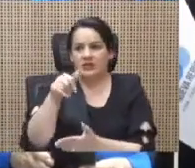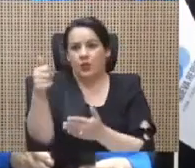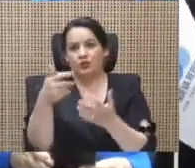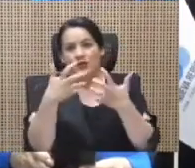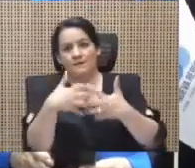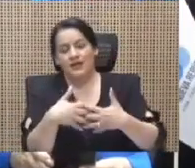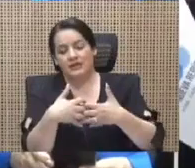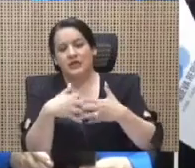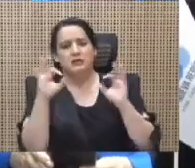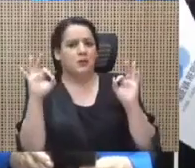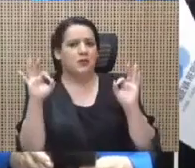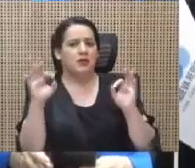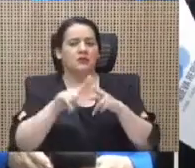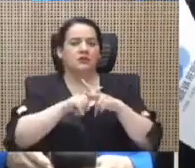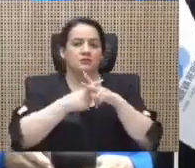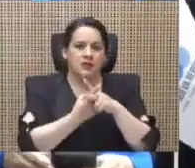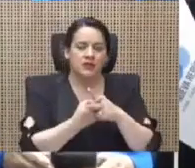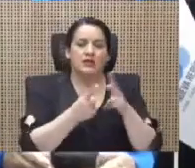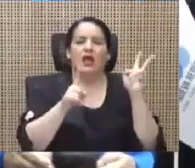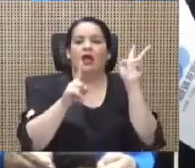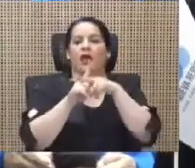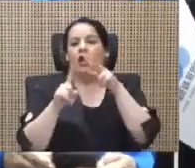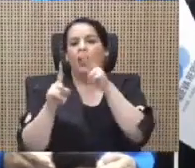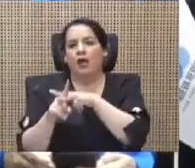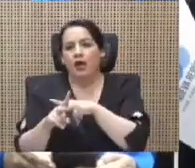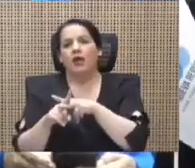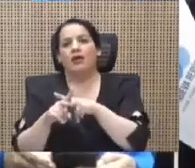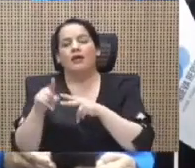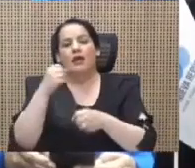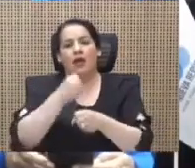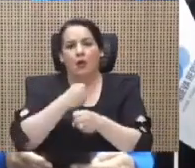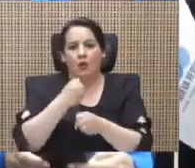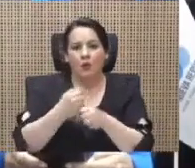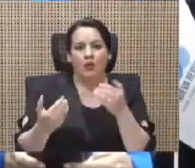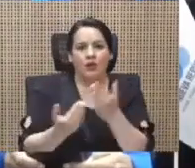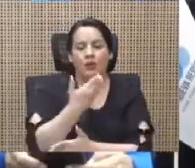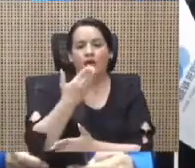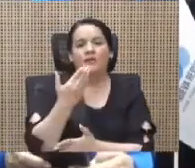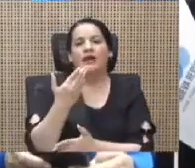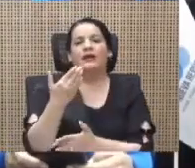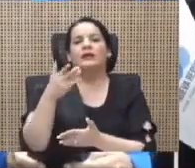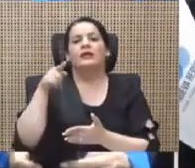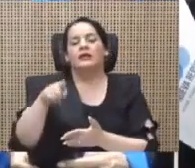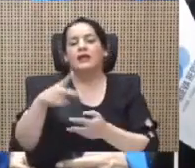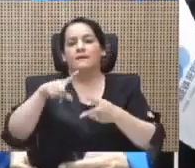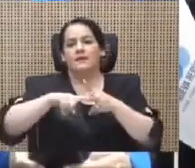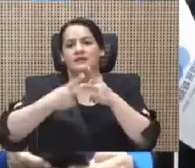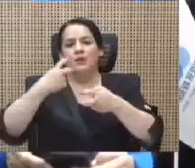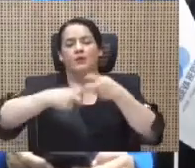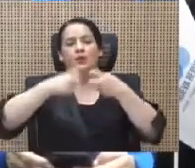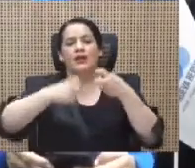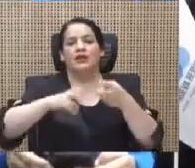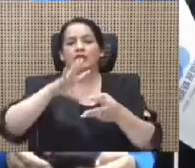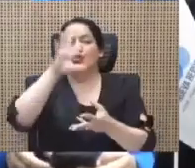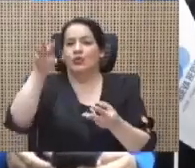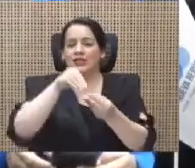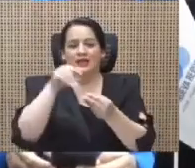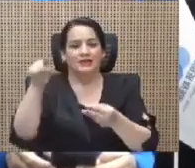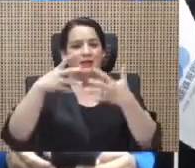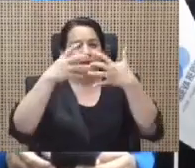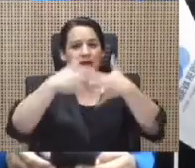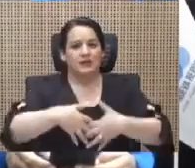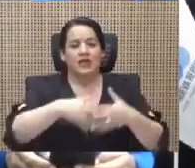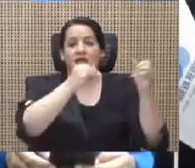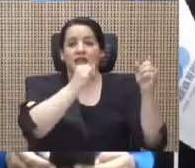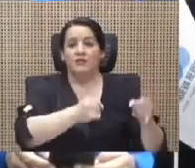ejecutarse de nuevo la obra, empiezan los problemas. Y aquí se los doy con datos. En total, a esta empresa se le han adjudicado, ya sea de forma individual